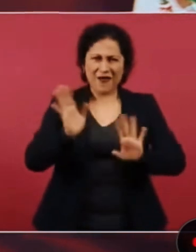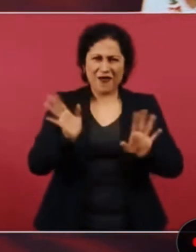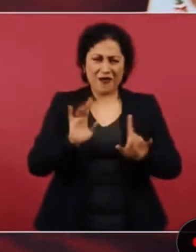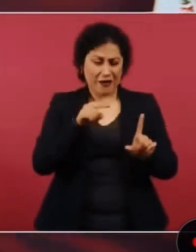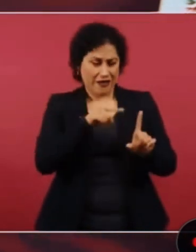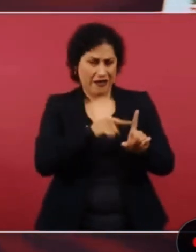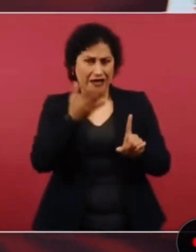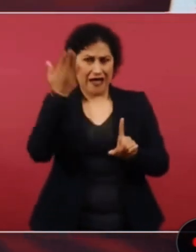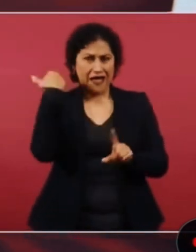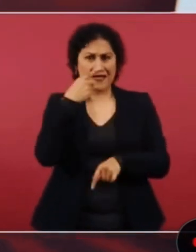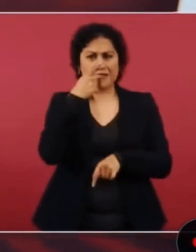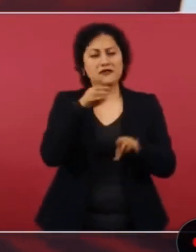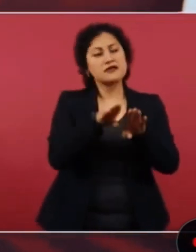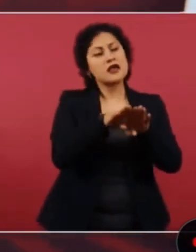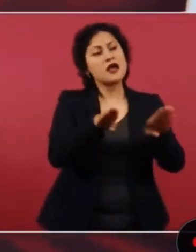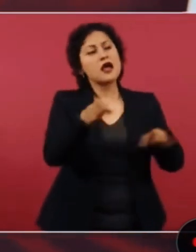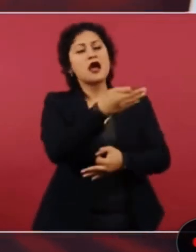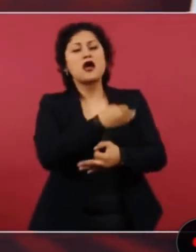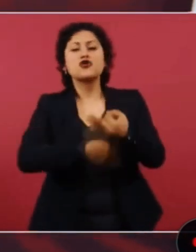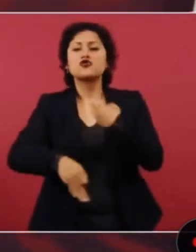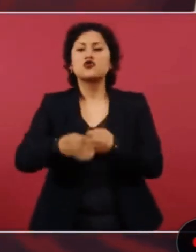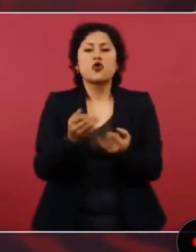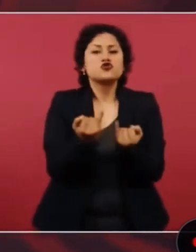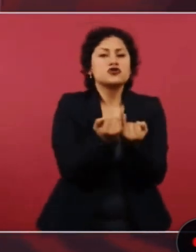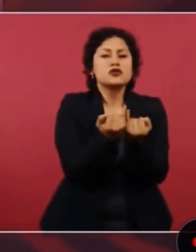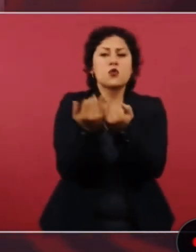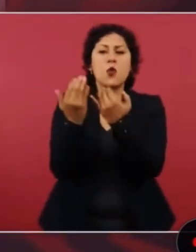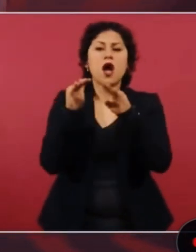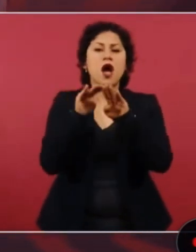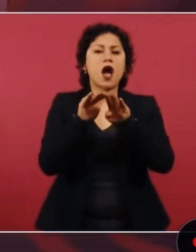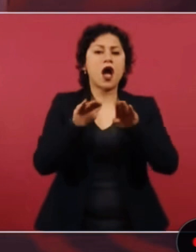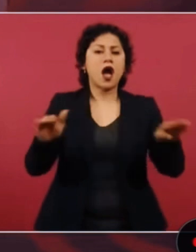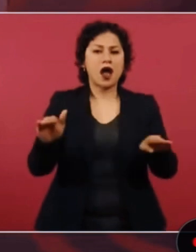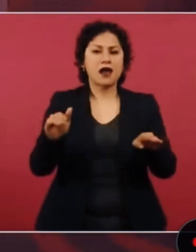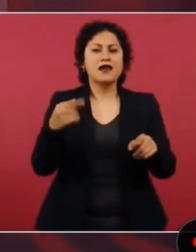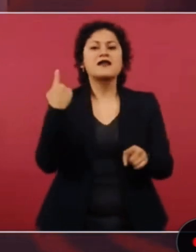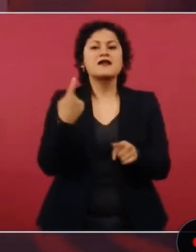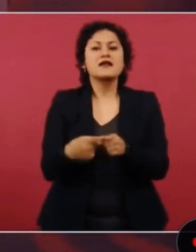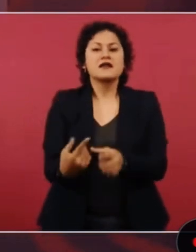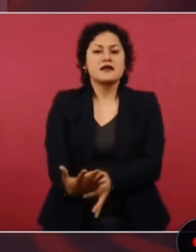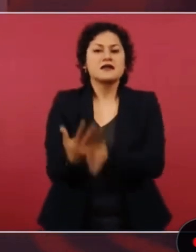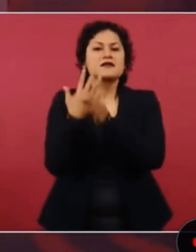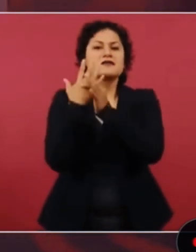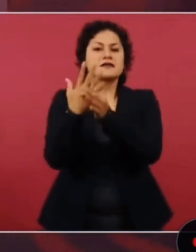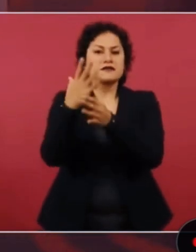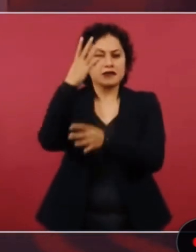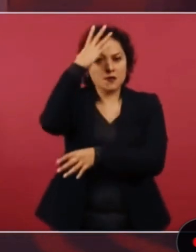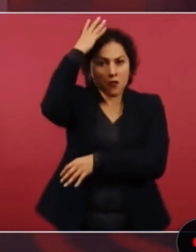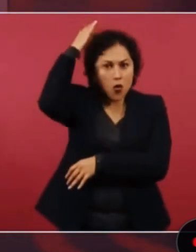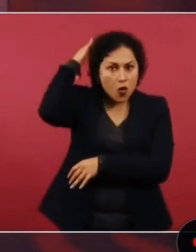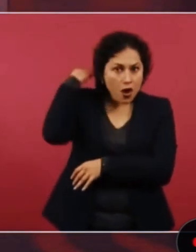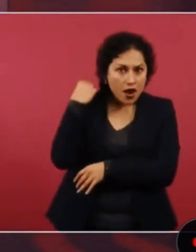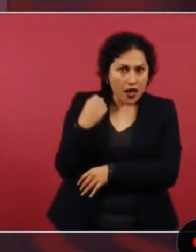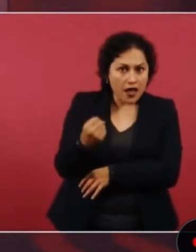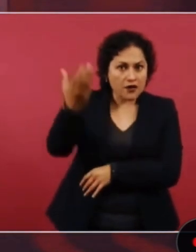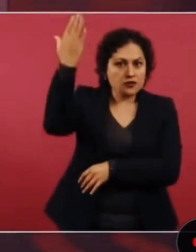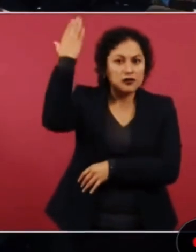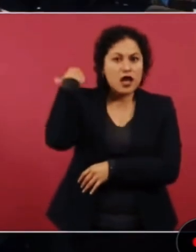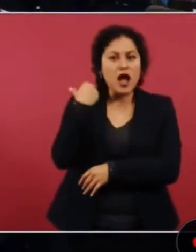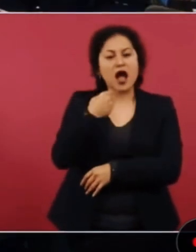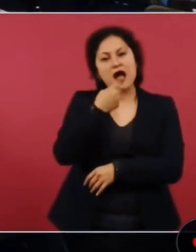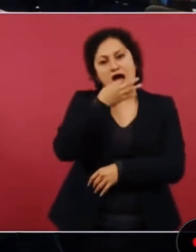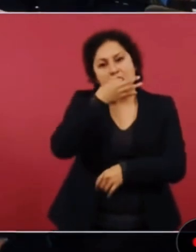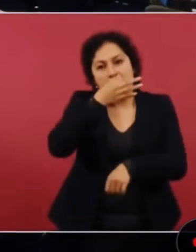Morelos la igualdad que proclamaba Morelos no estés